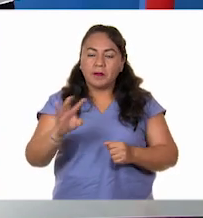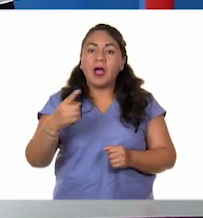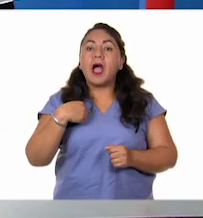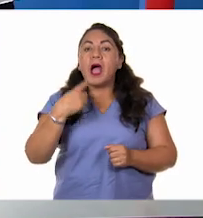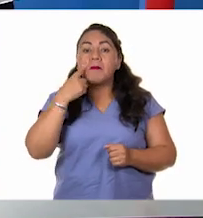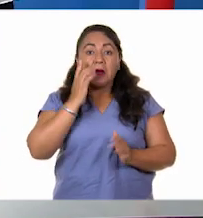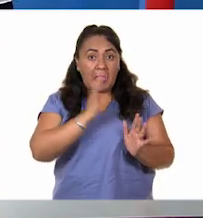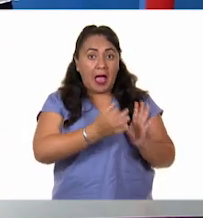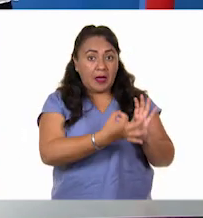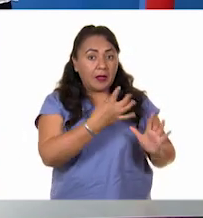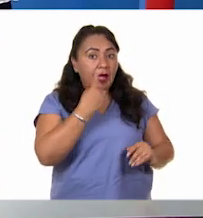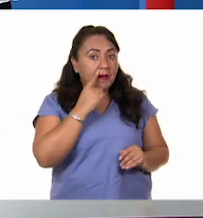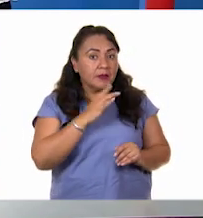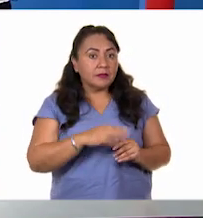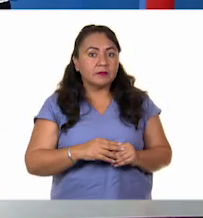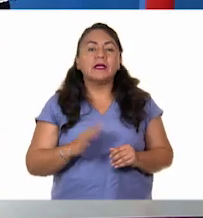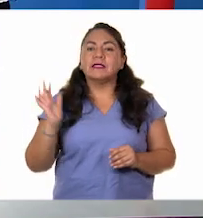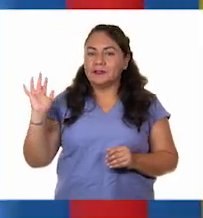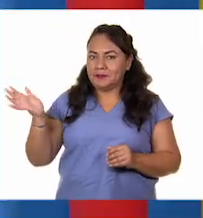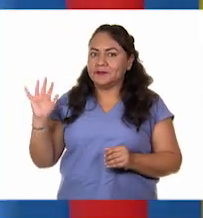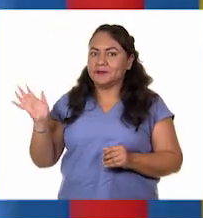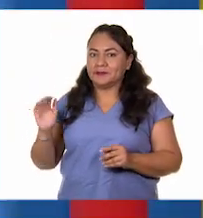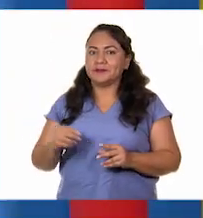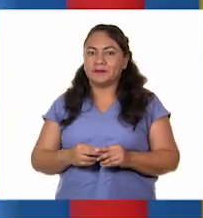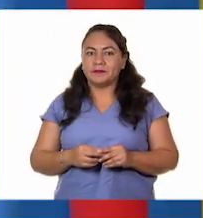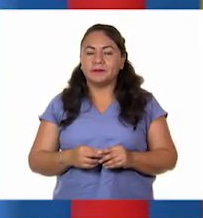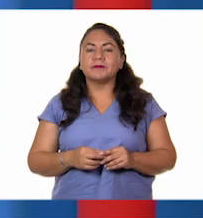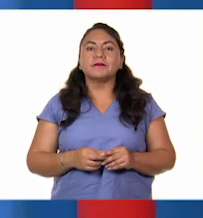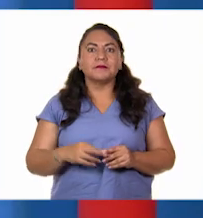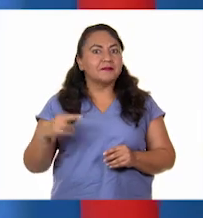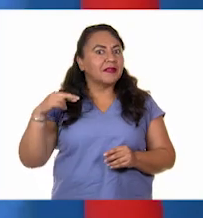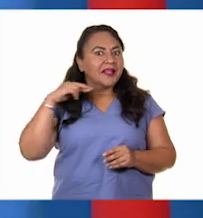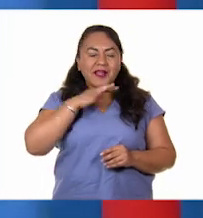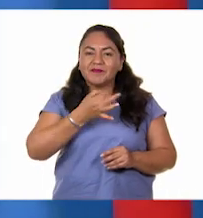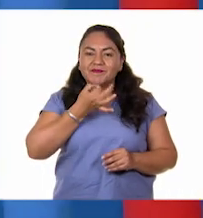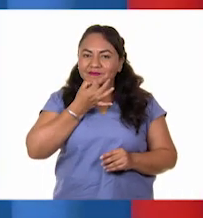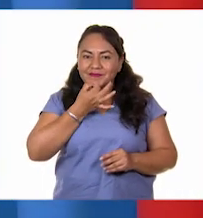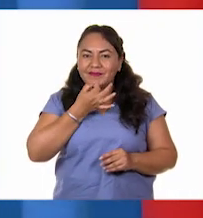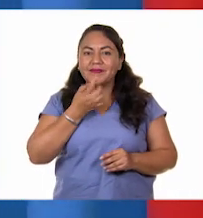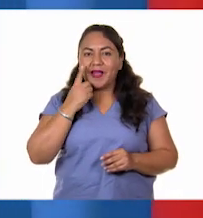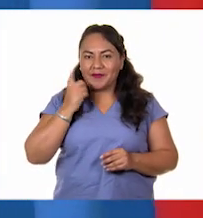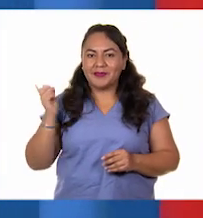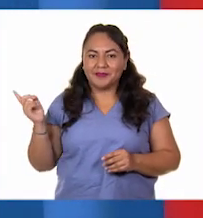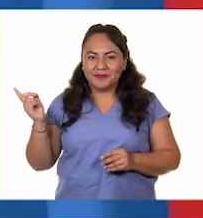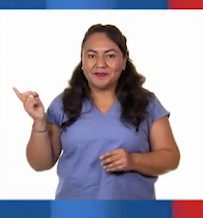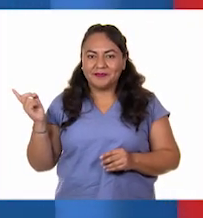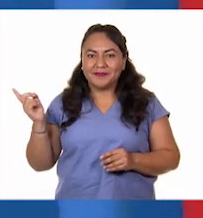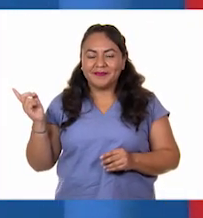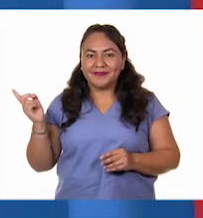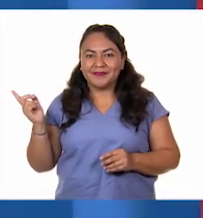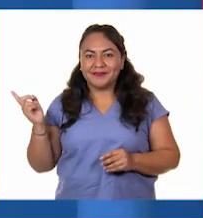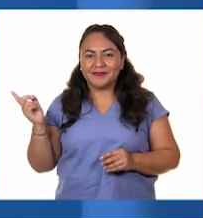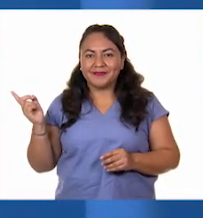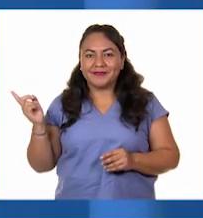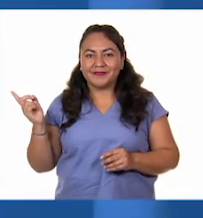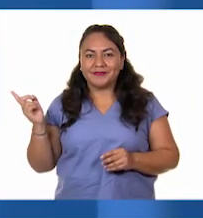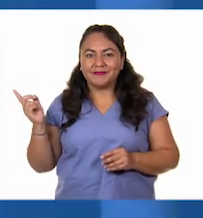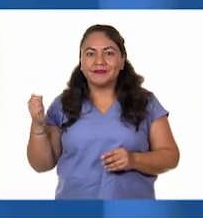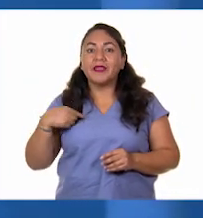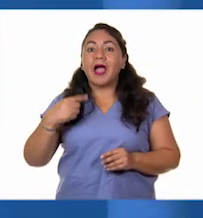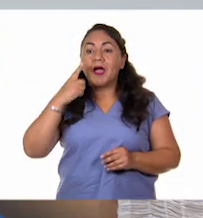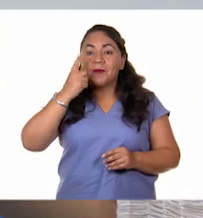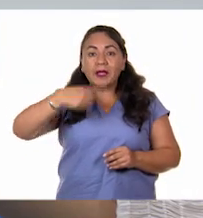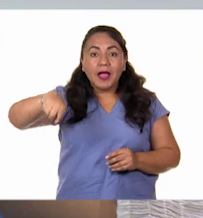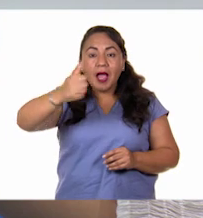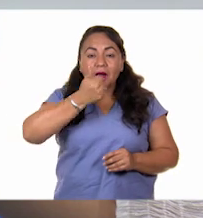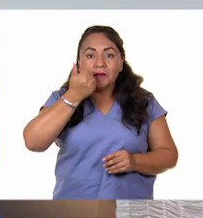chécate Larisa si ya nos contestó. ¿Ya? Uy, qué rápido. A ver. ver. Veamos si efectivamente también nuestros